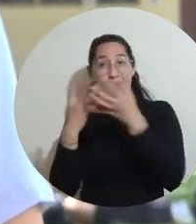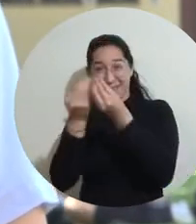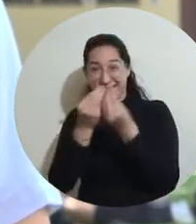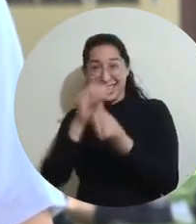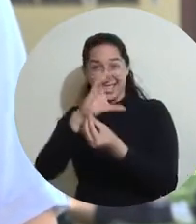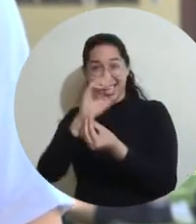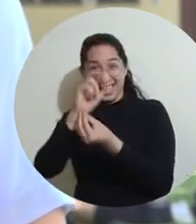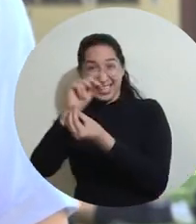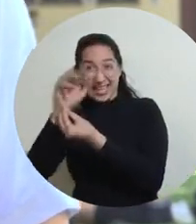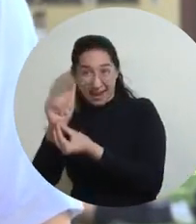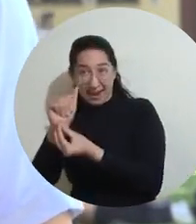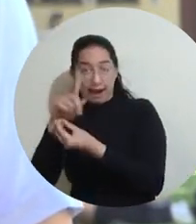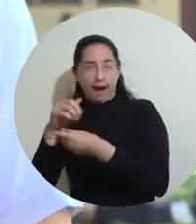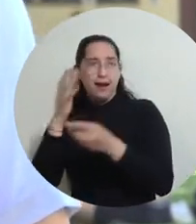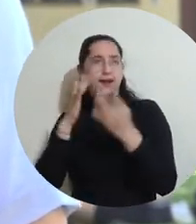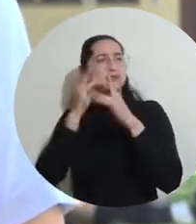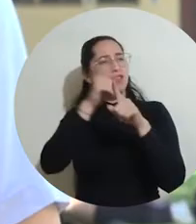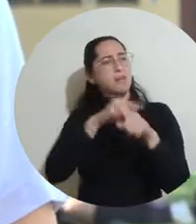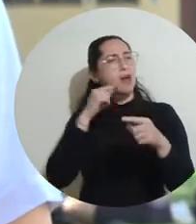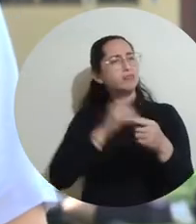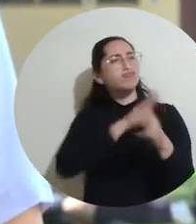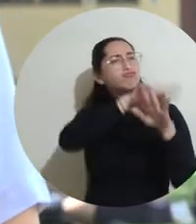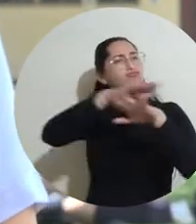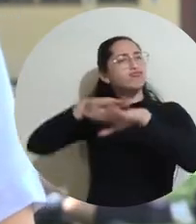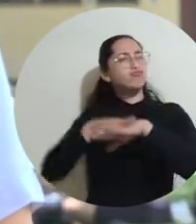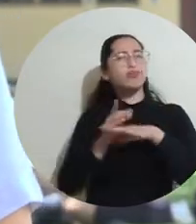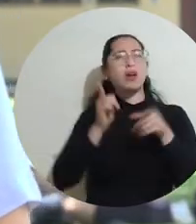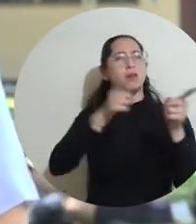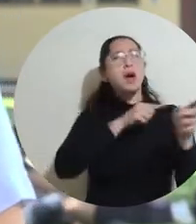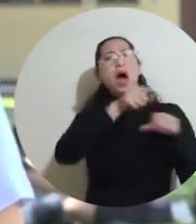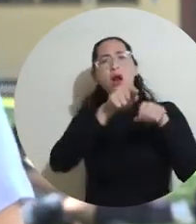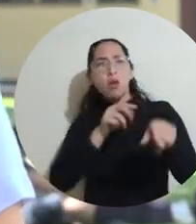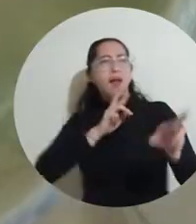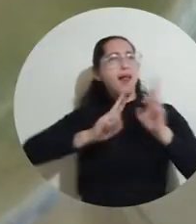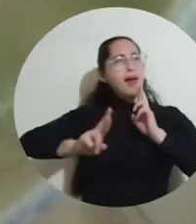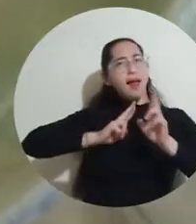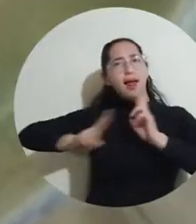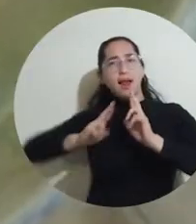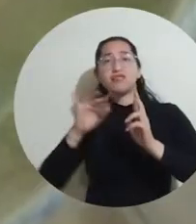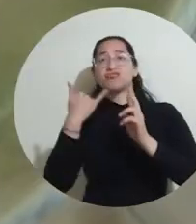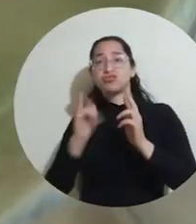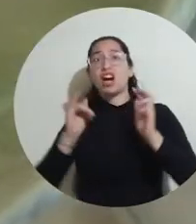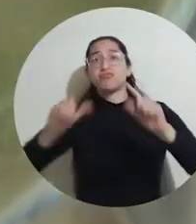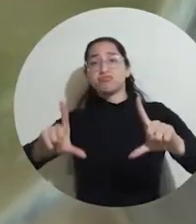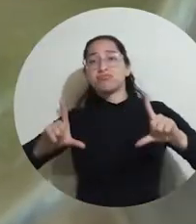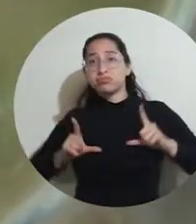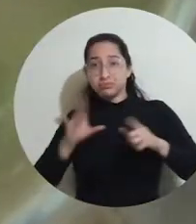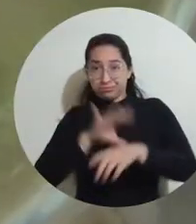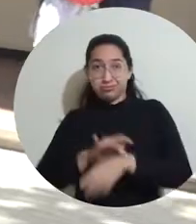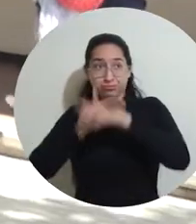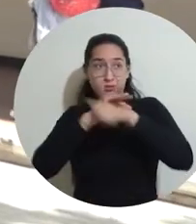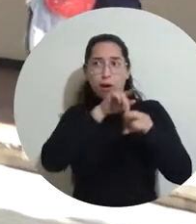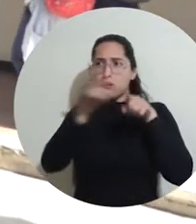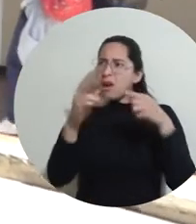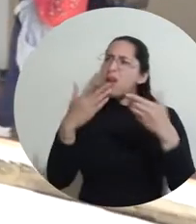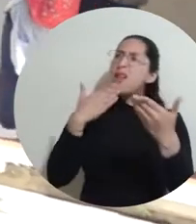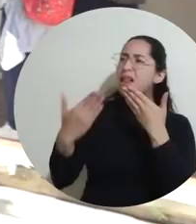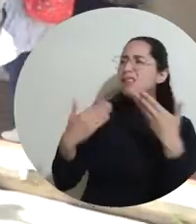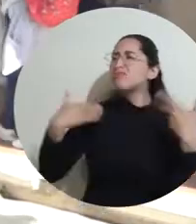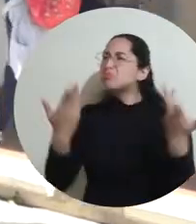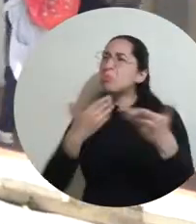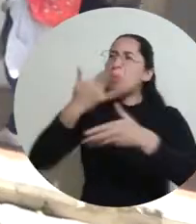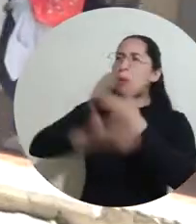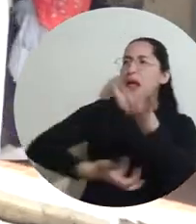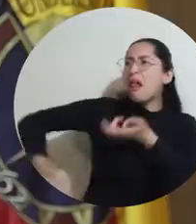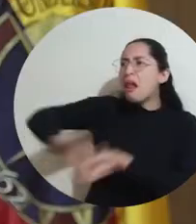la oportunidad de sostener relaciones con estudiantes, egresados, investigadores y empleadores.